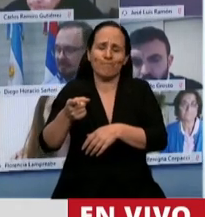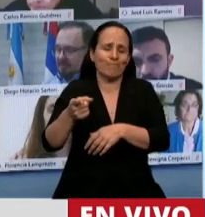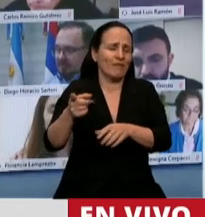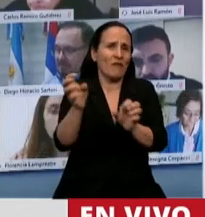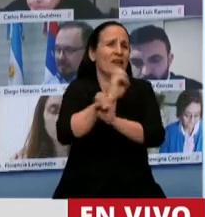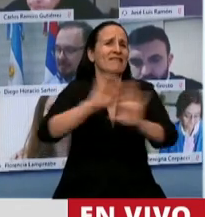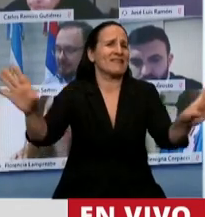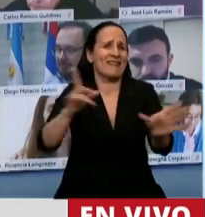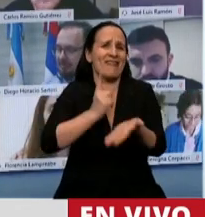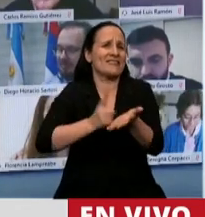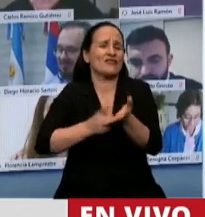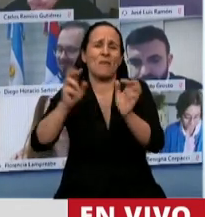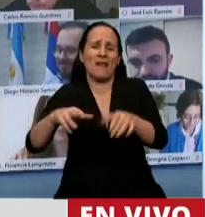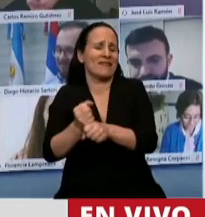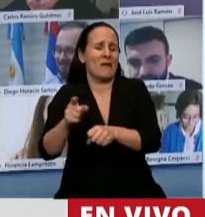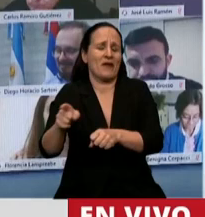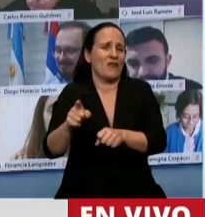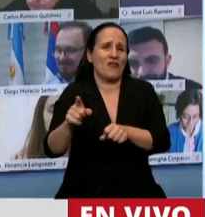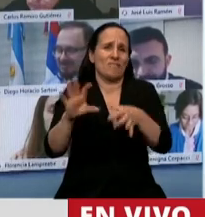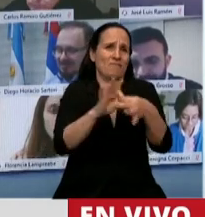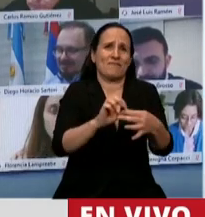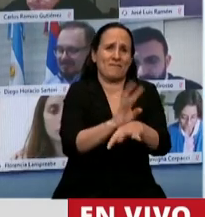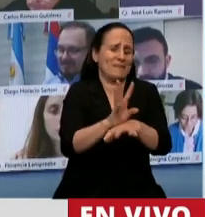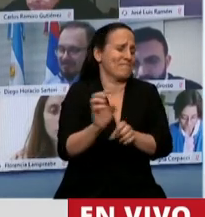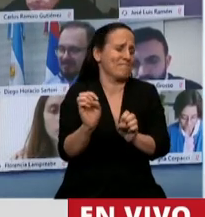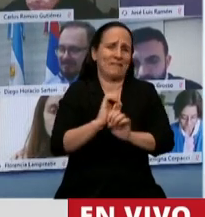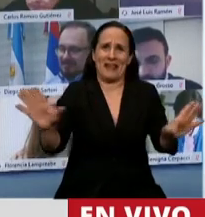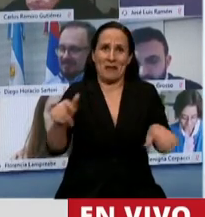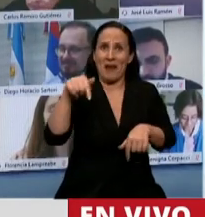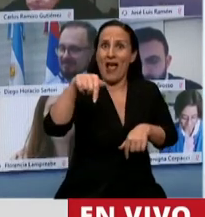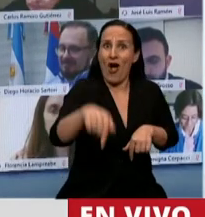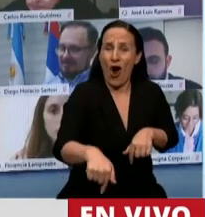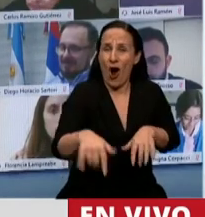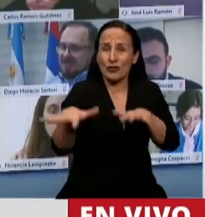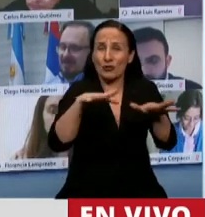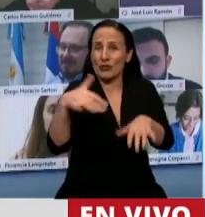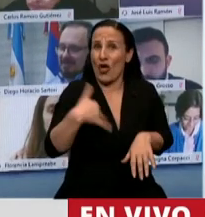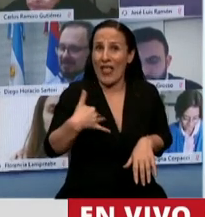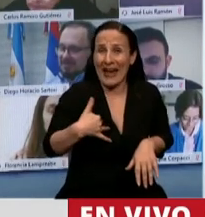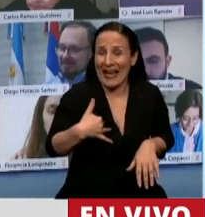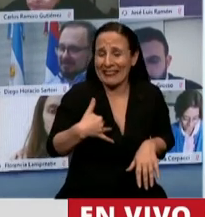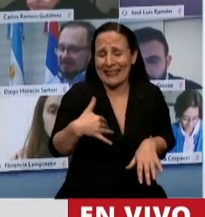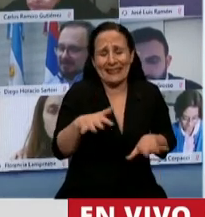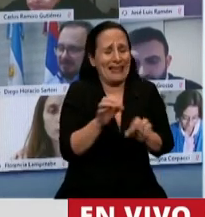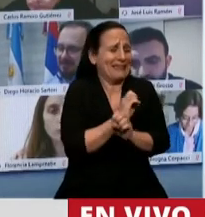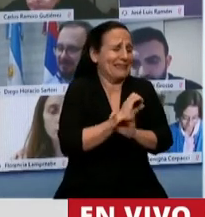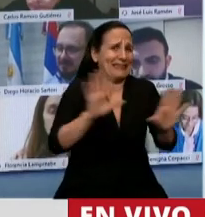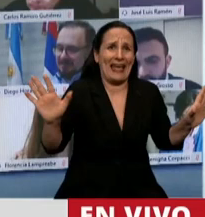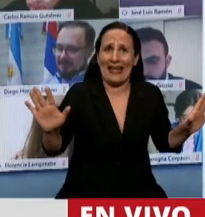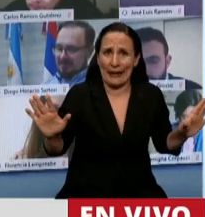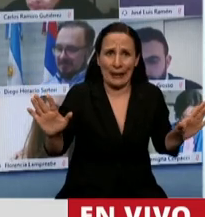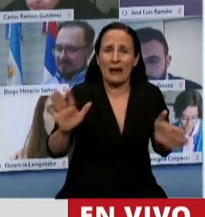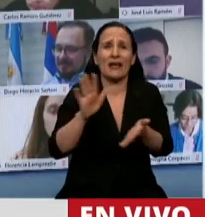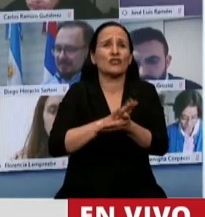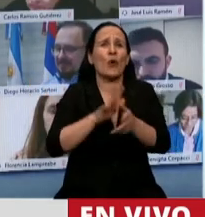paupérrimos. Hoy la Argentina está en una situación sanitaria peor que el 80%